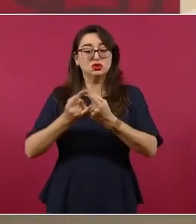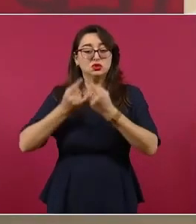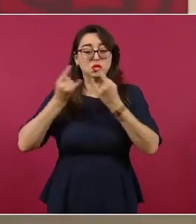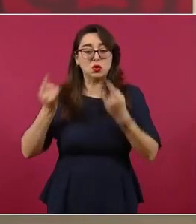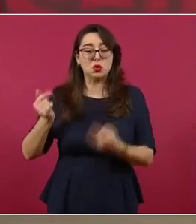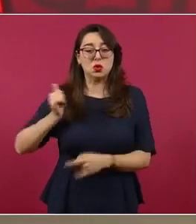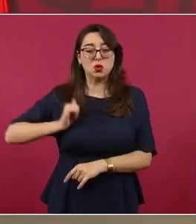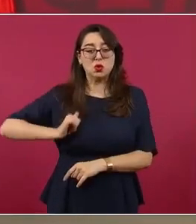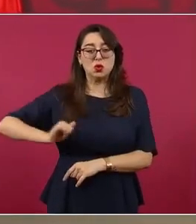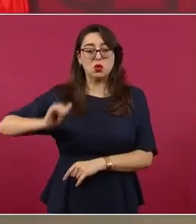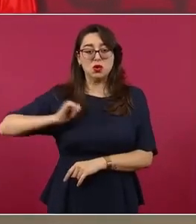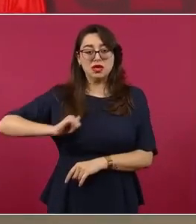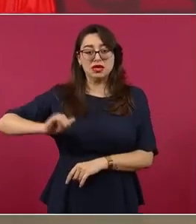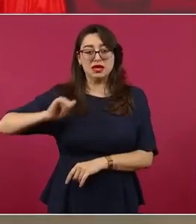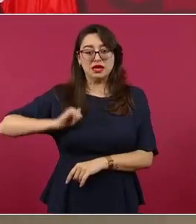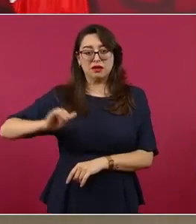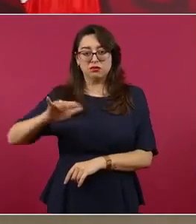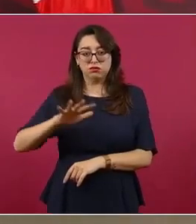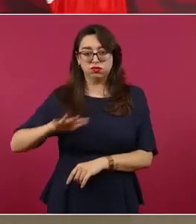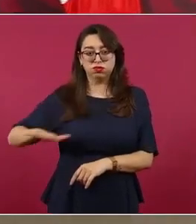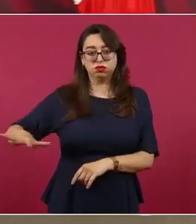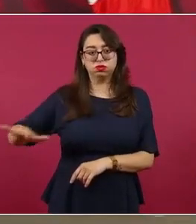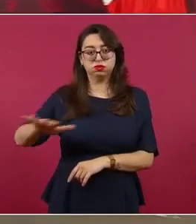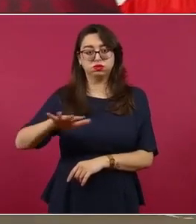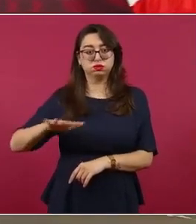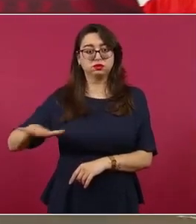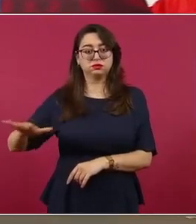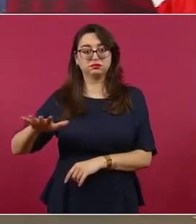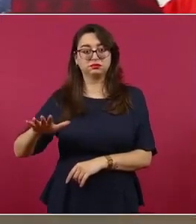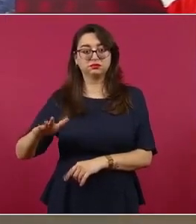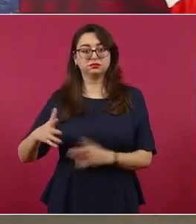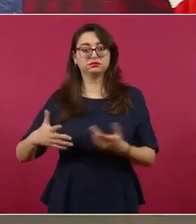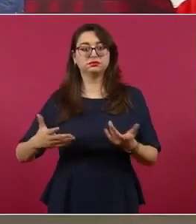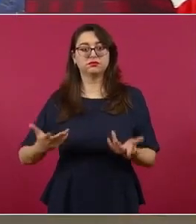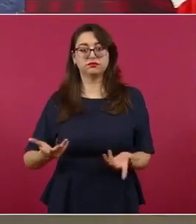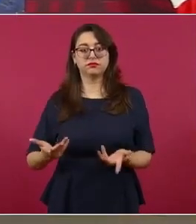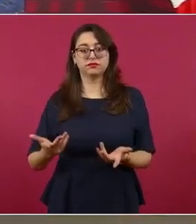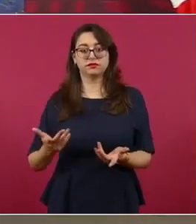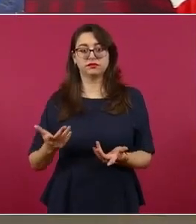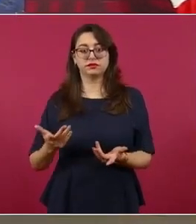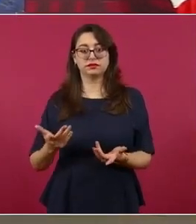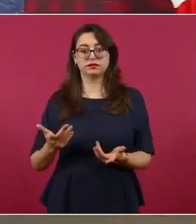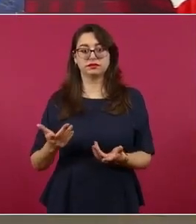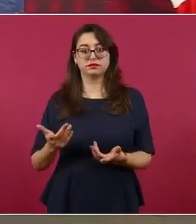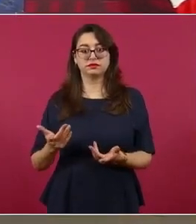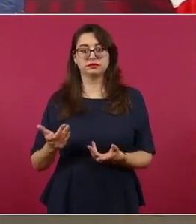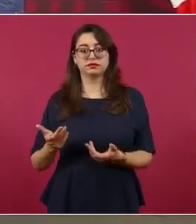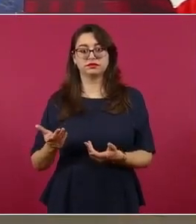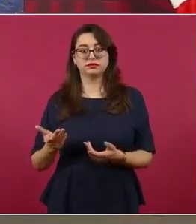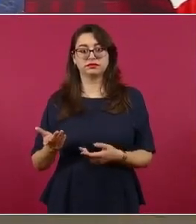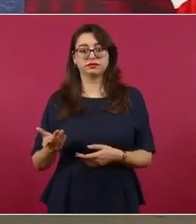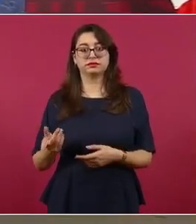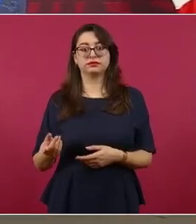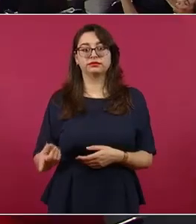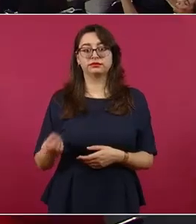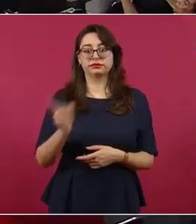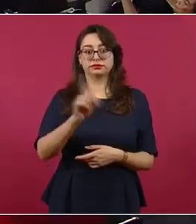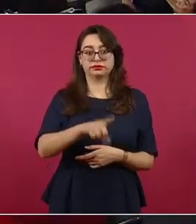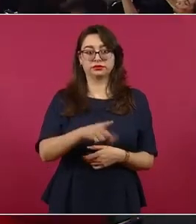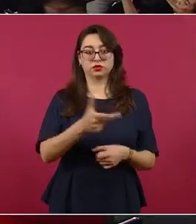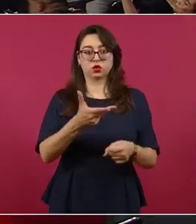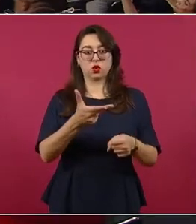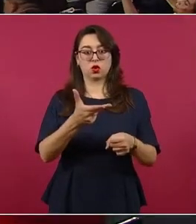este es el hotel, ¿cómo se llama? el emporio, ¿verdad?